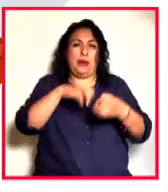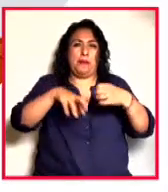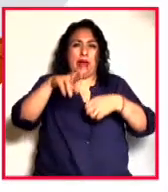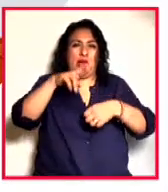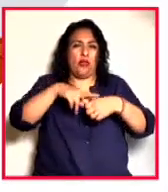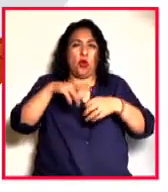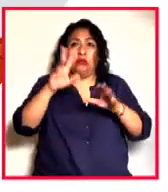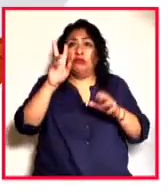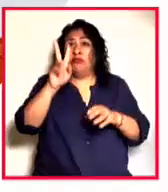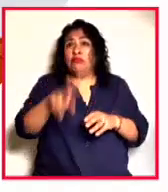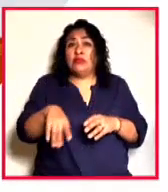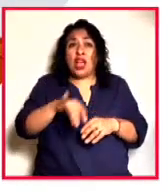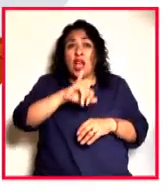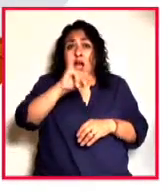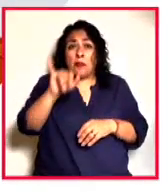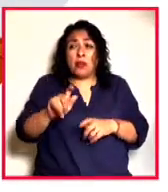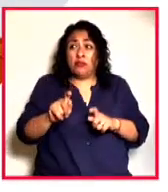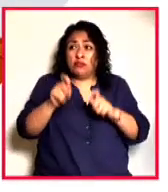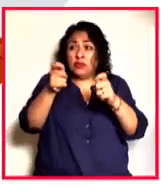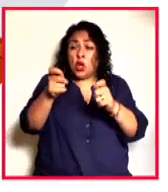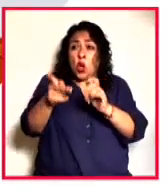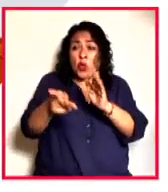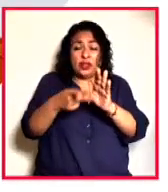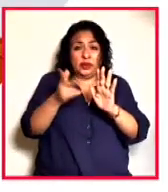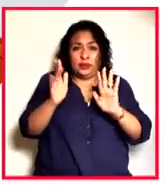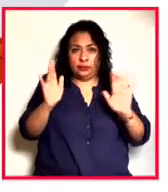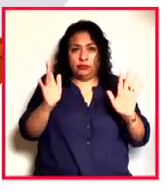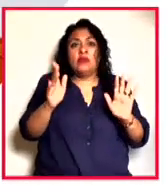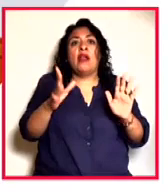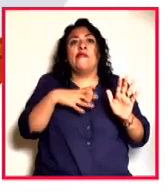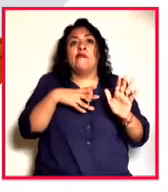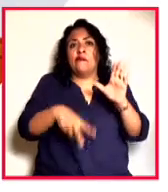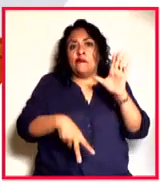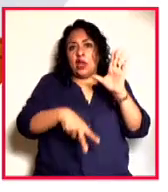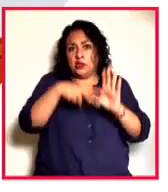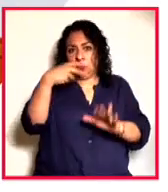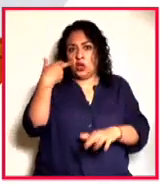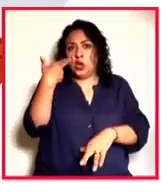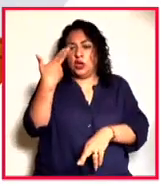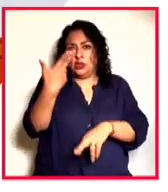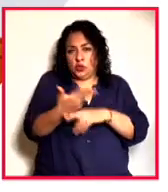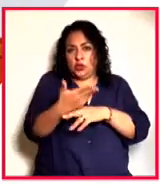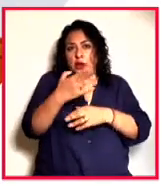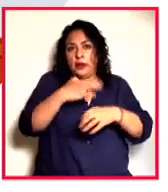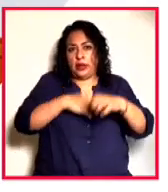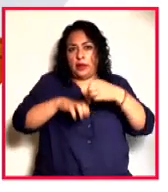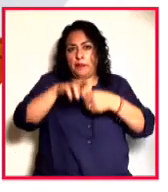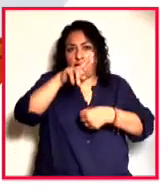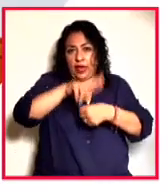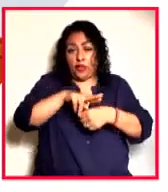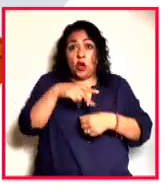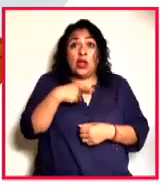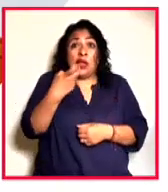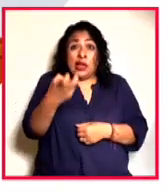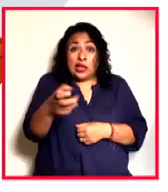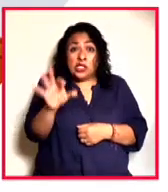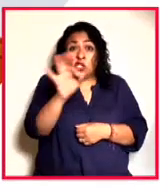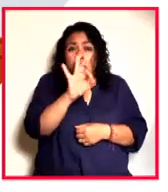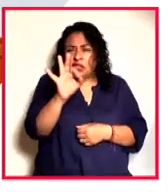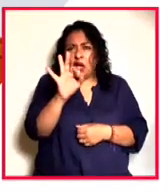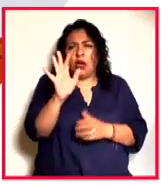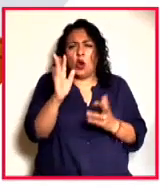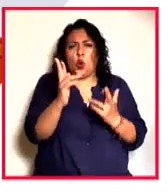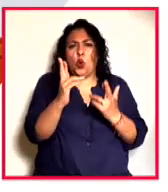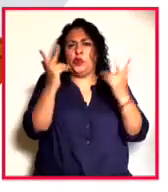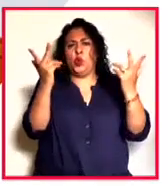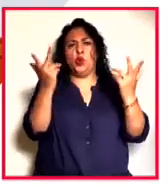nunca hubieran vuelto a nombrar a ninguno. Así es que estaban vacantes las posiciones y eso, por supuesto, aunque no es una ruptura diplomática,